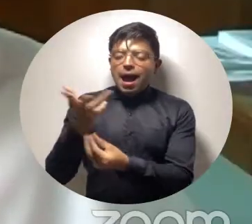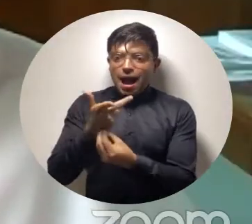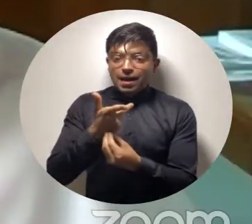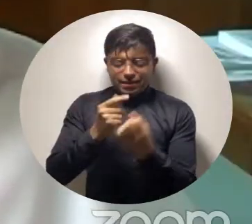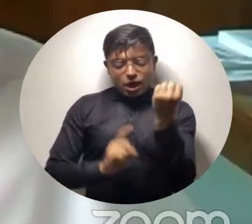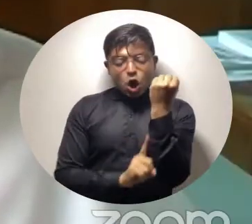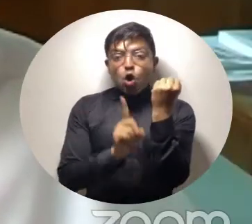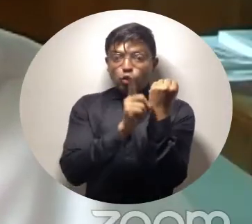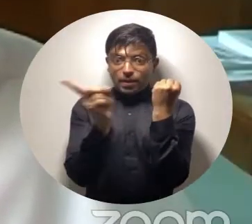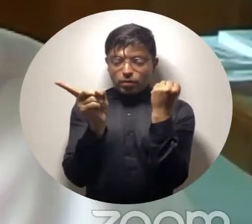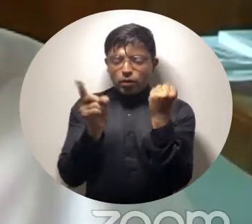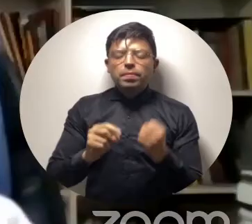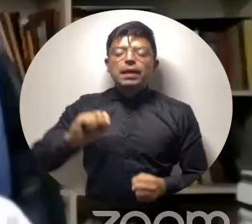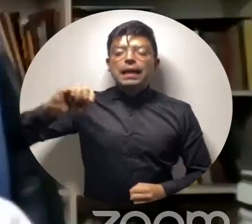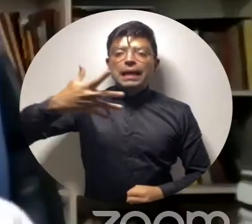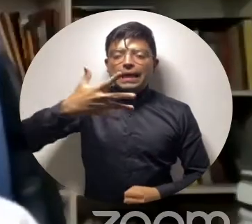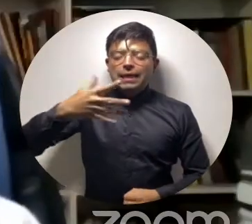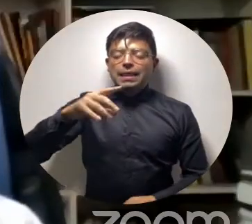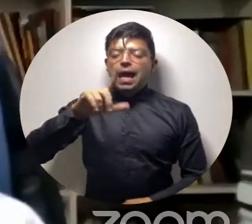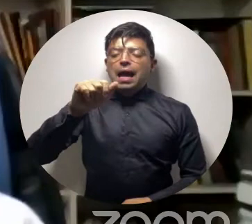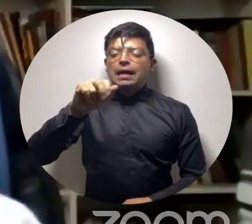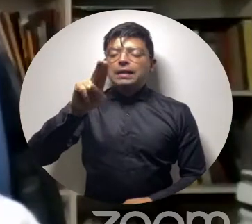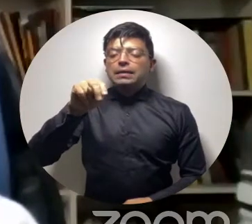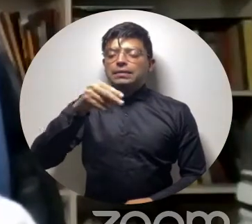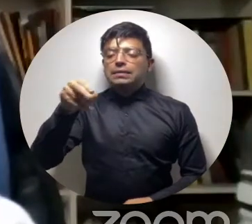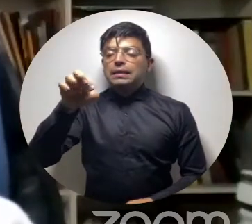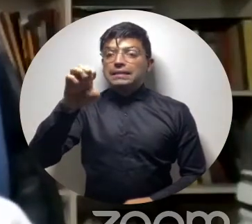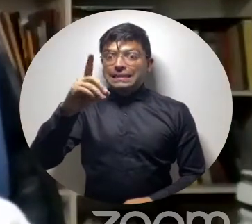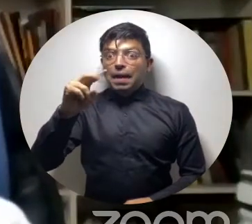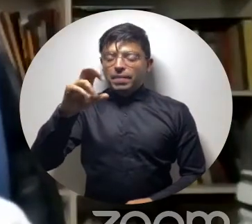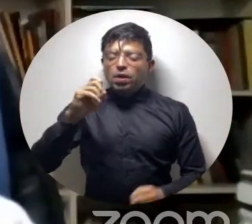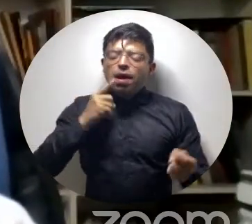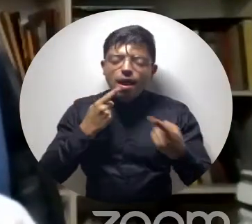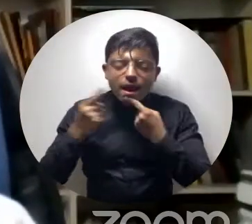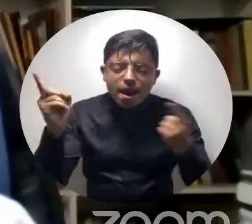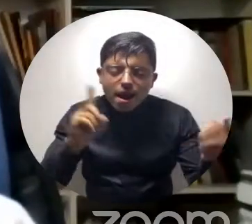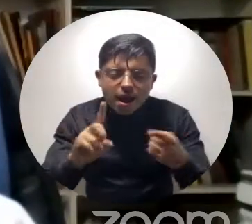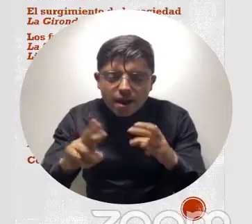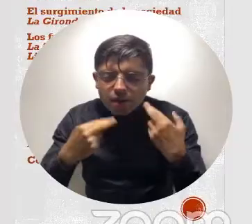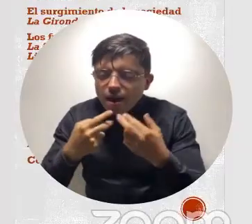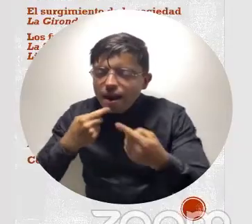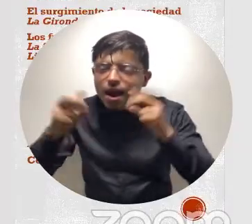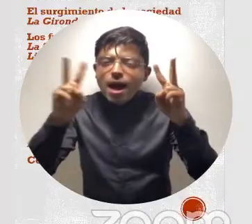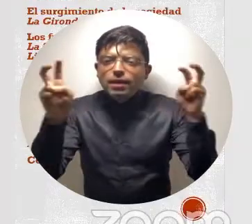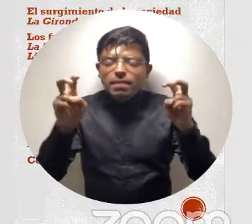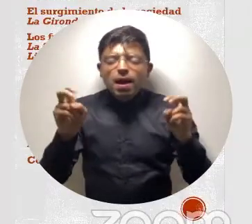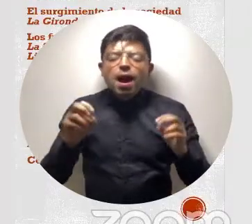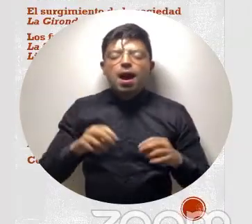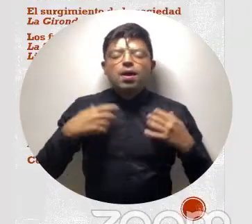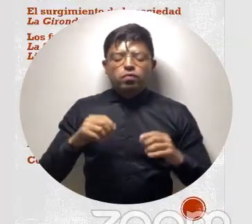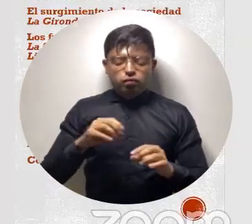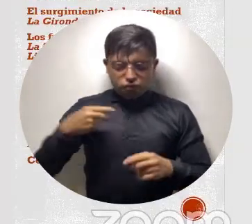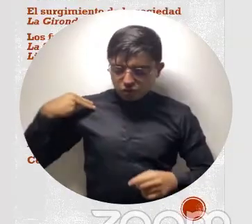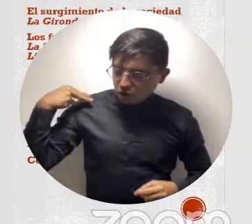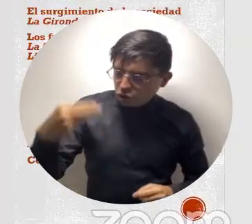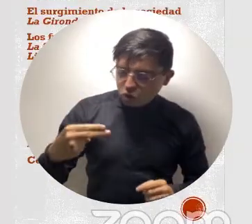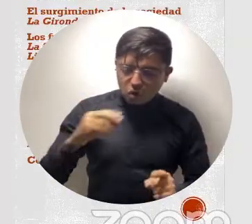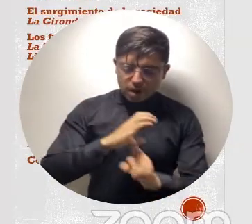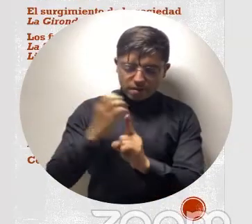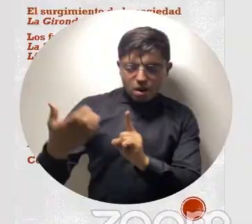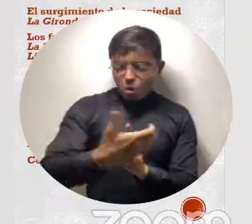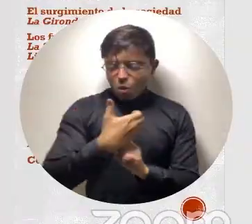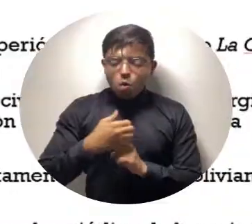Contemporáneo y la Quinta de San Pedro Alejandrino organizaron el Simposio sobre Historia y Patrimonio del Magdalena Grande, un encuentro